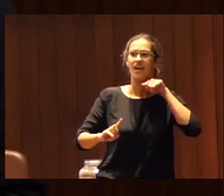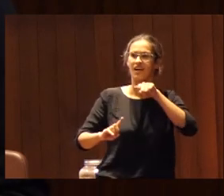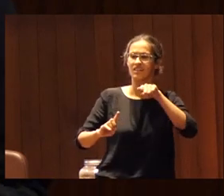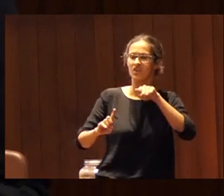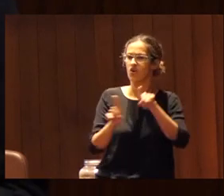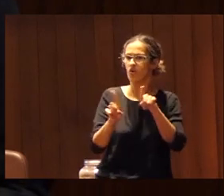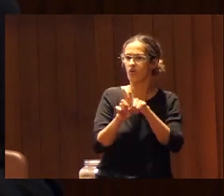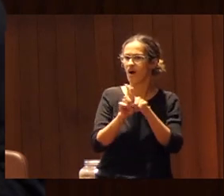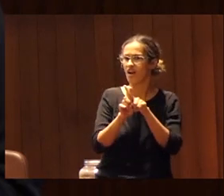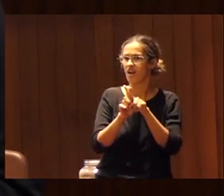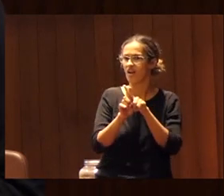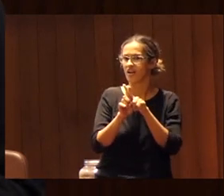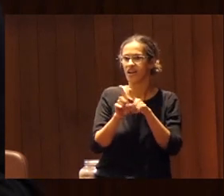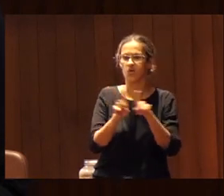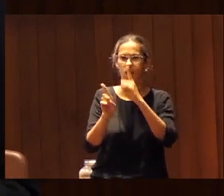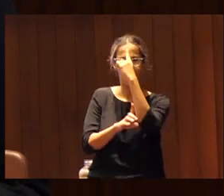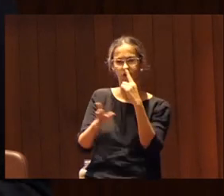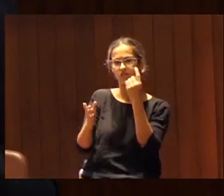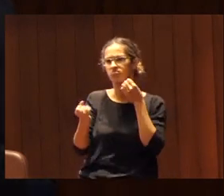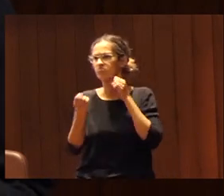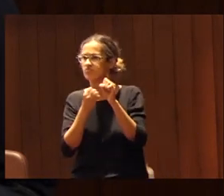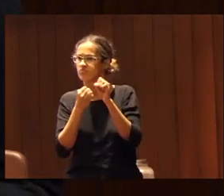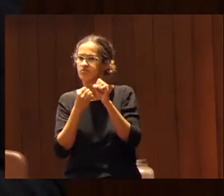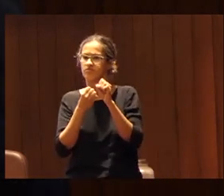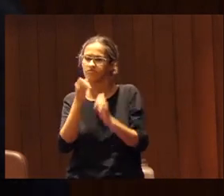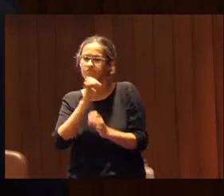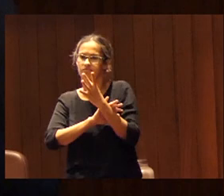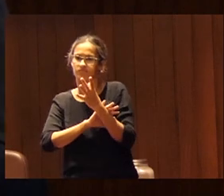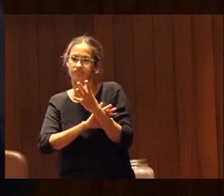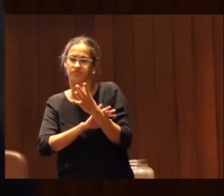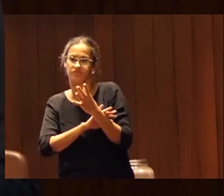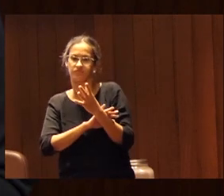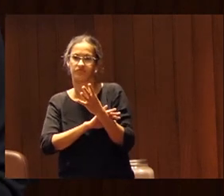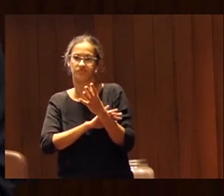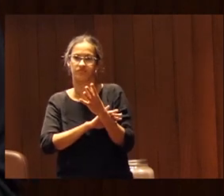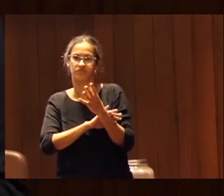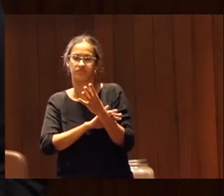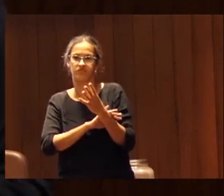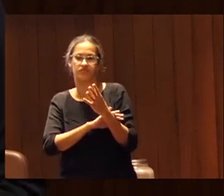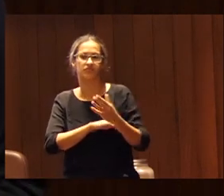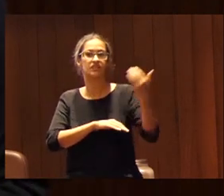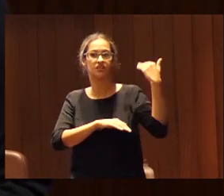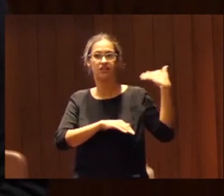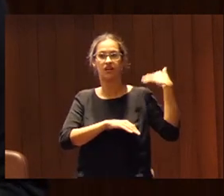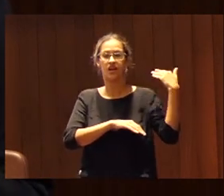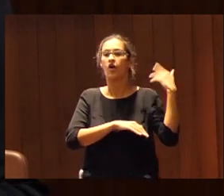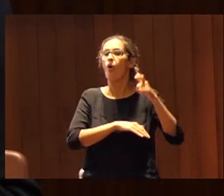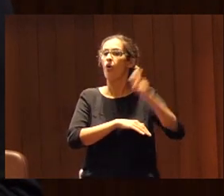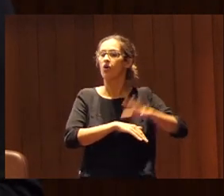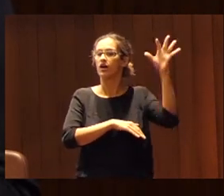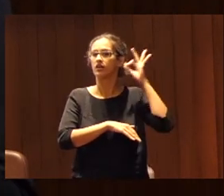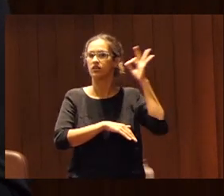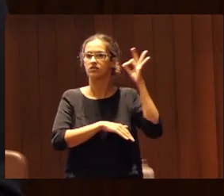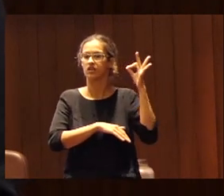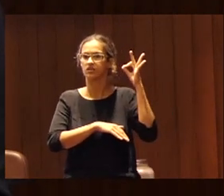condicionando a tener ciertas actitudes como hice Iraya Iturregui que es la anterior capitana del Atletic las mujeres